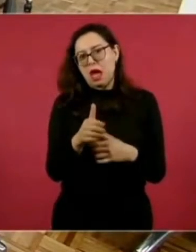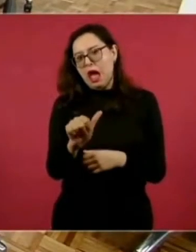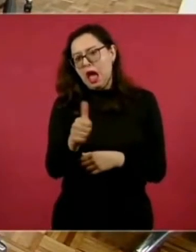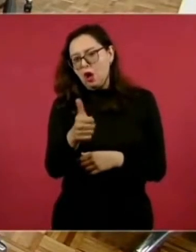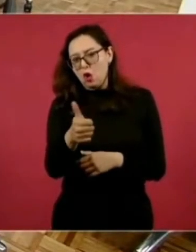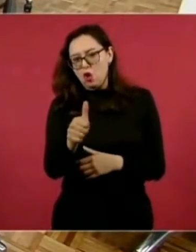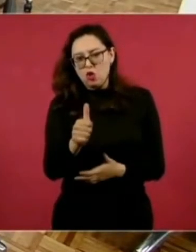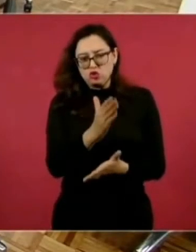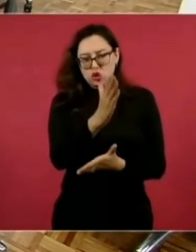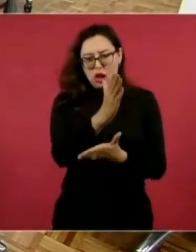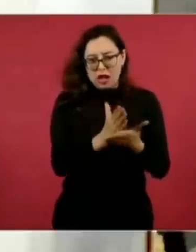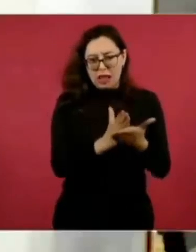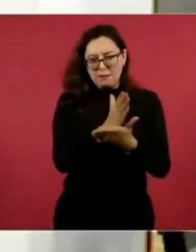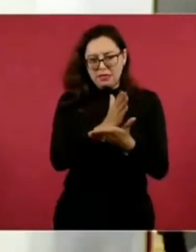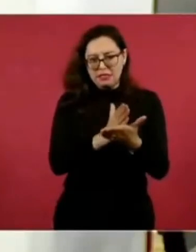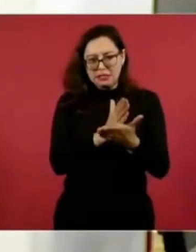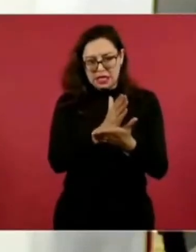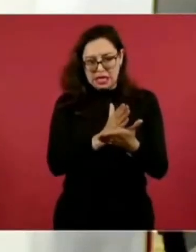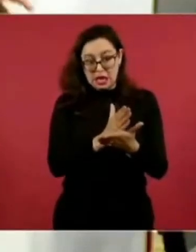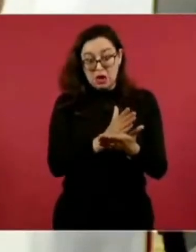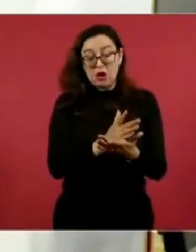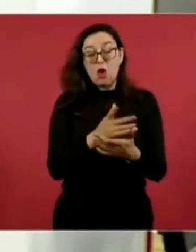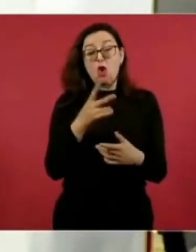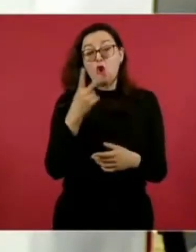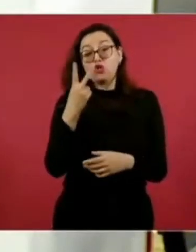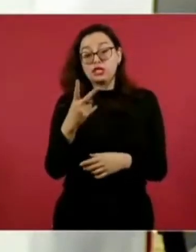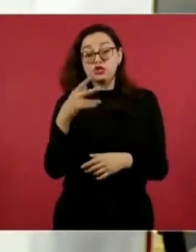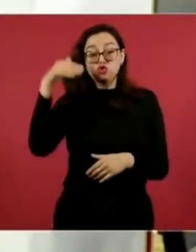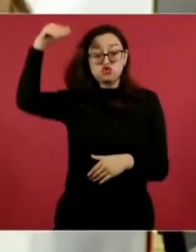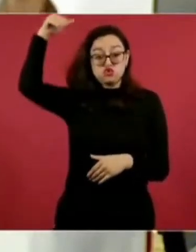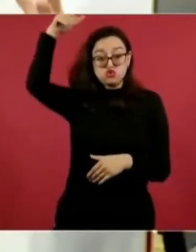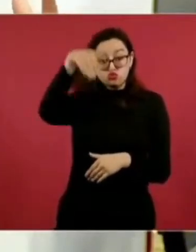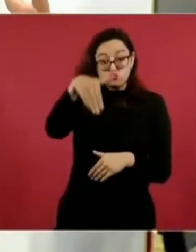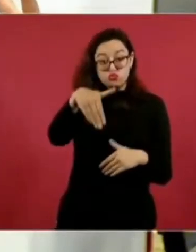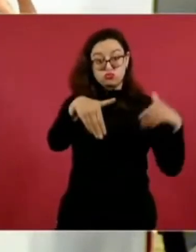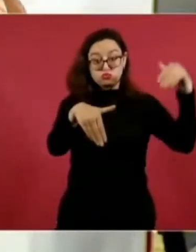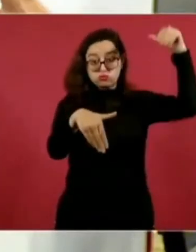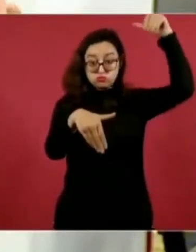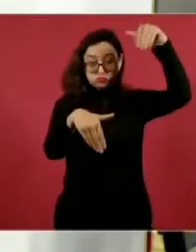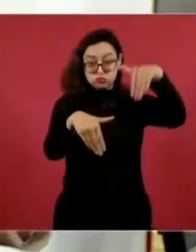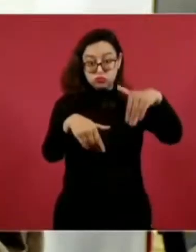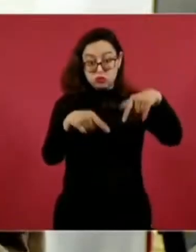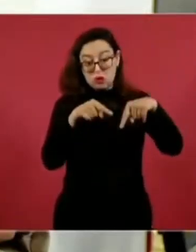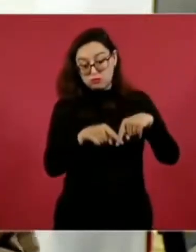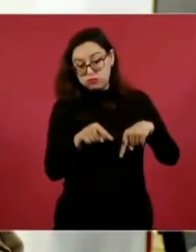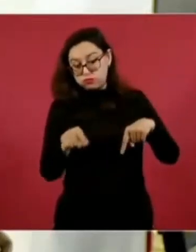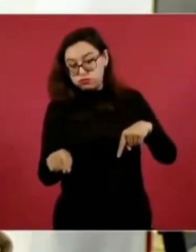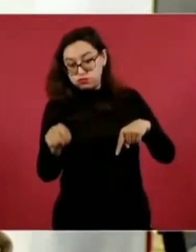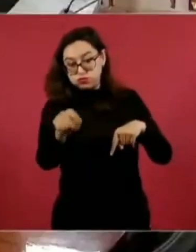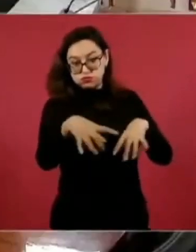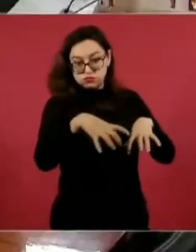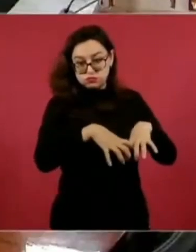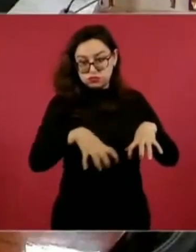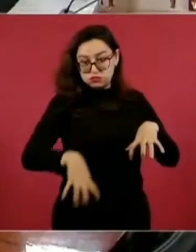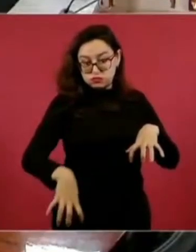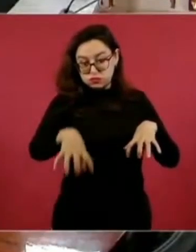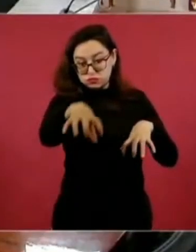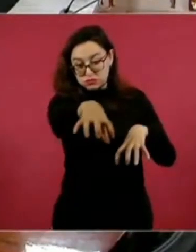programado llegar a través de las rampas a otra parte de las galerías. Con eso